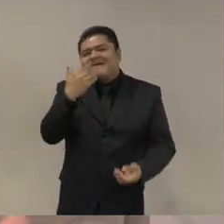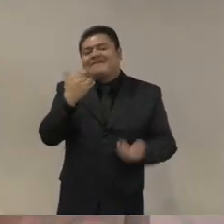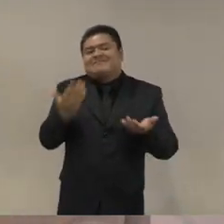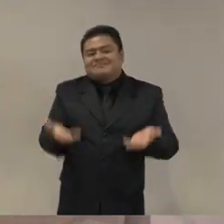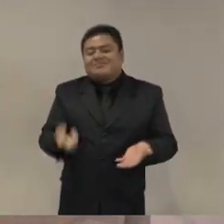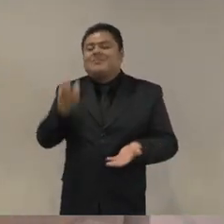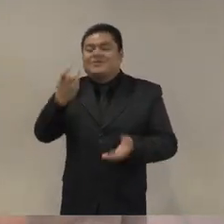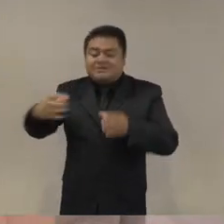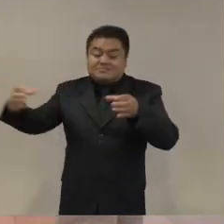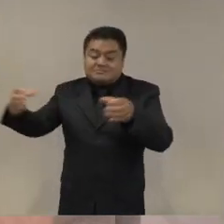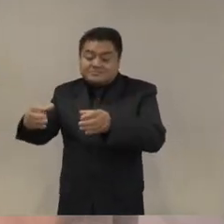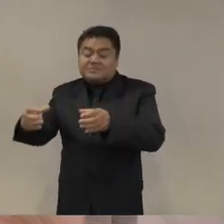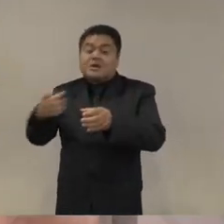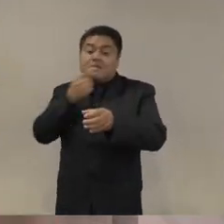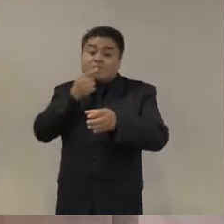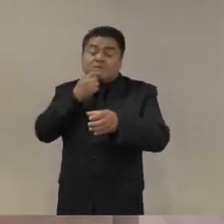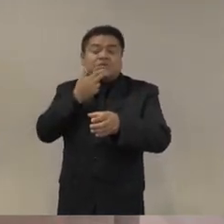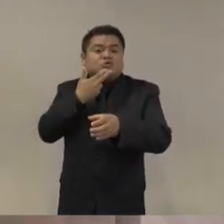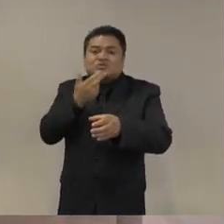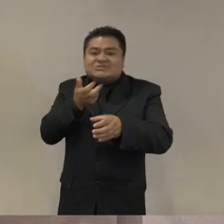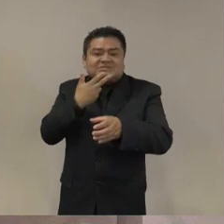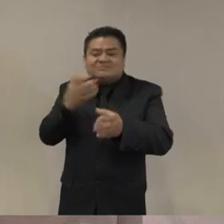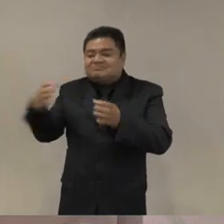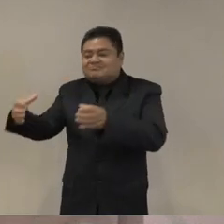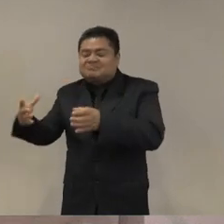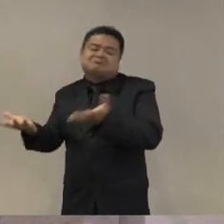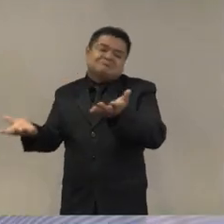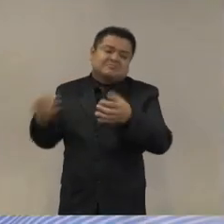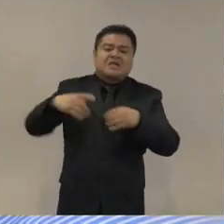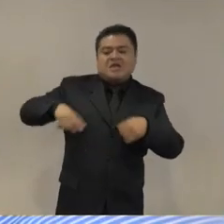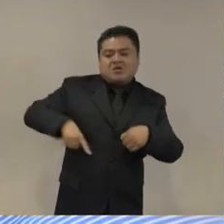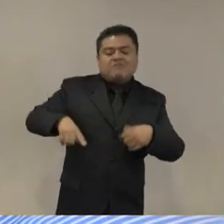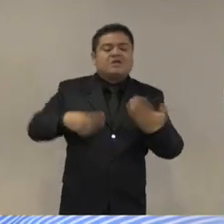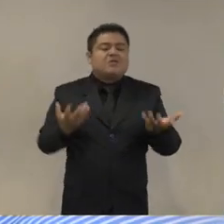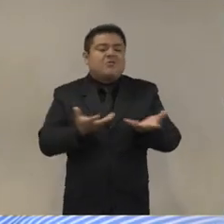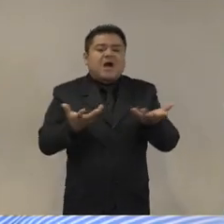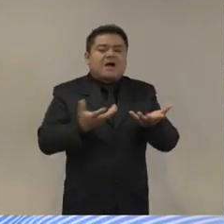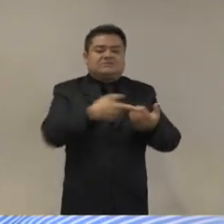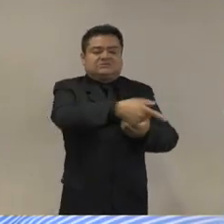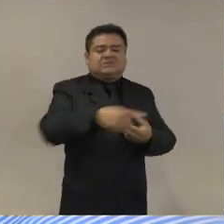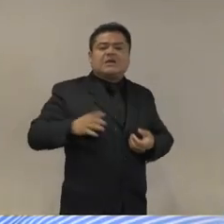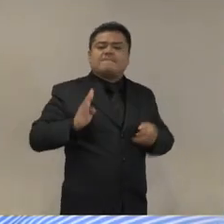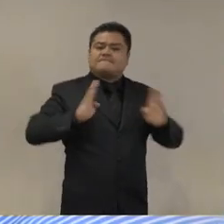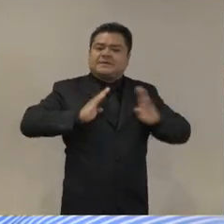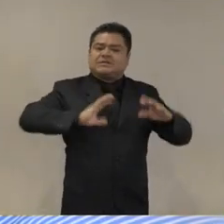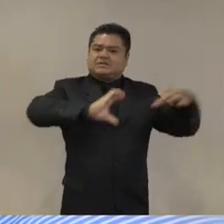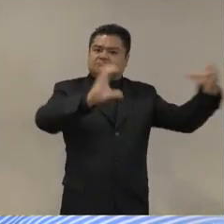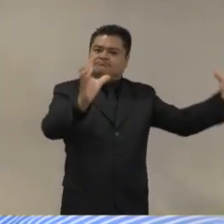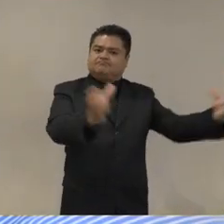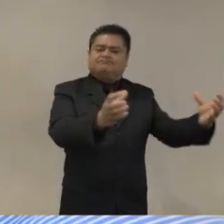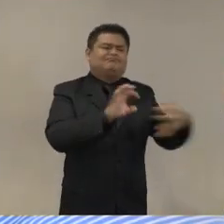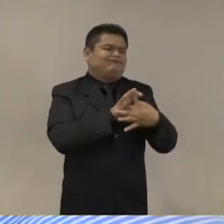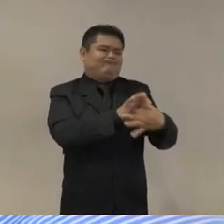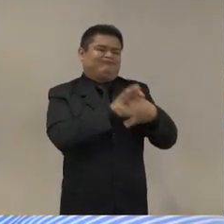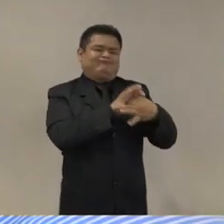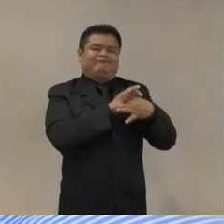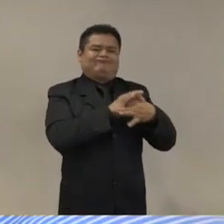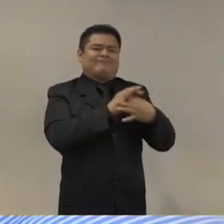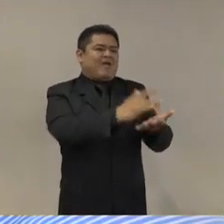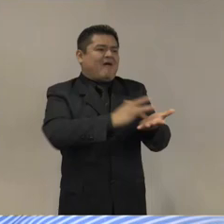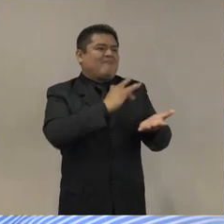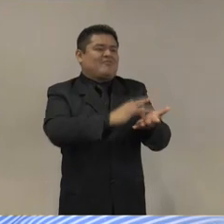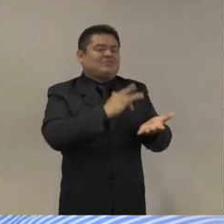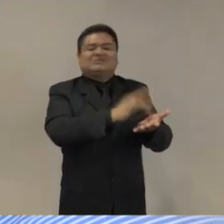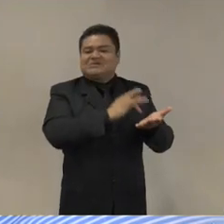los militares trató de contenerse hubo de nuevo reglas formales e informales que permitieron